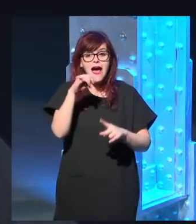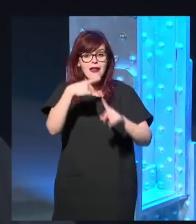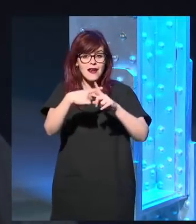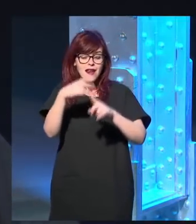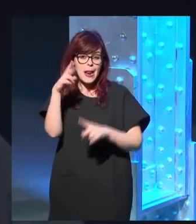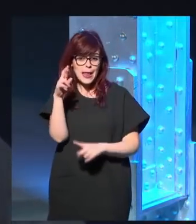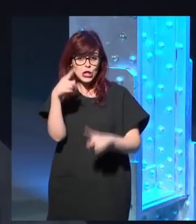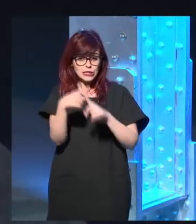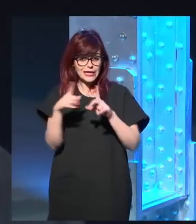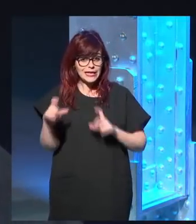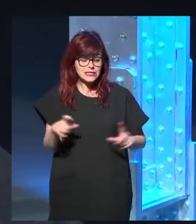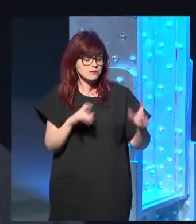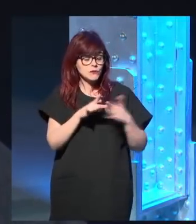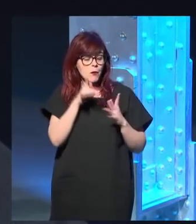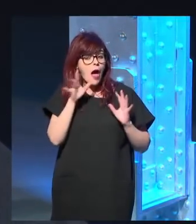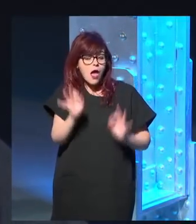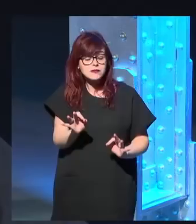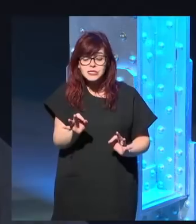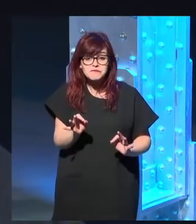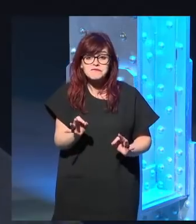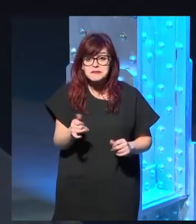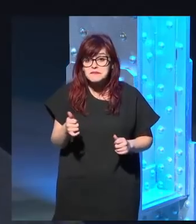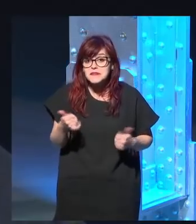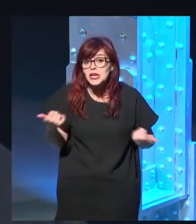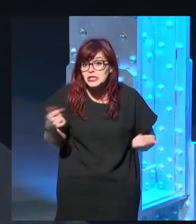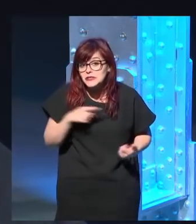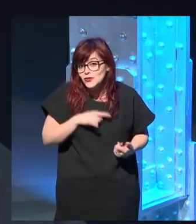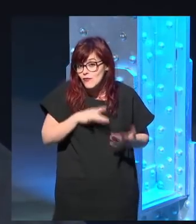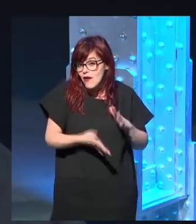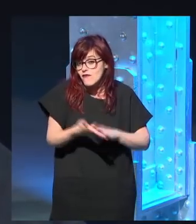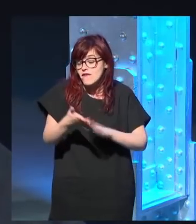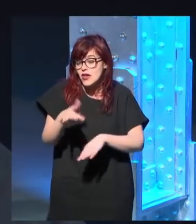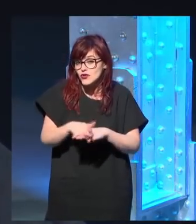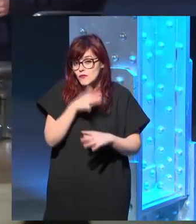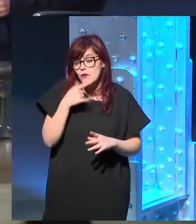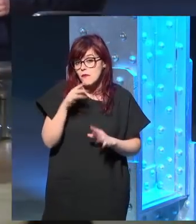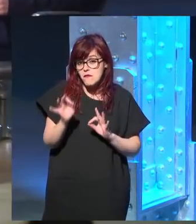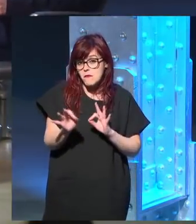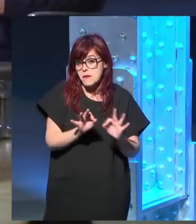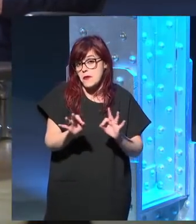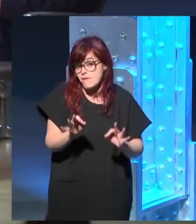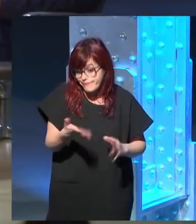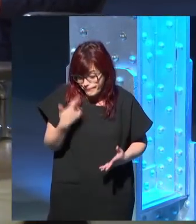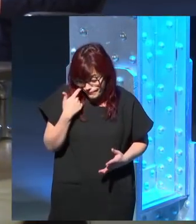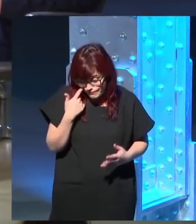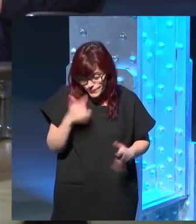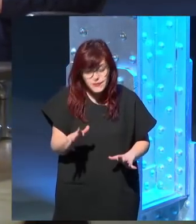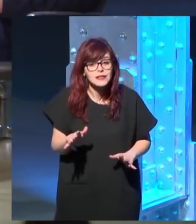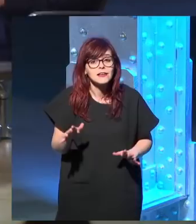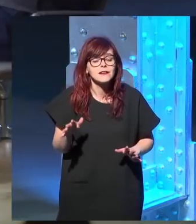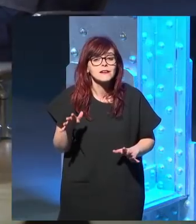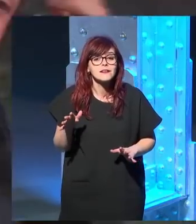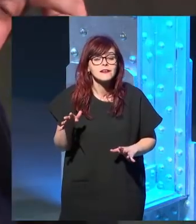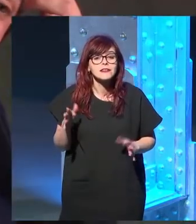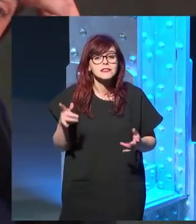el que me reproche que mezclo cosas ya hay un tema para la tesis doctoral y el